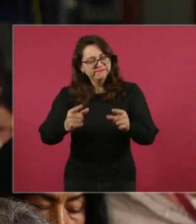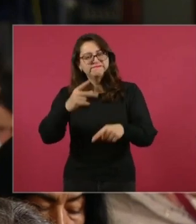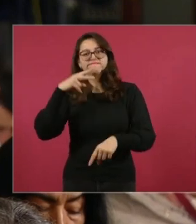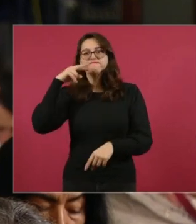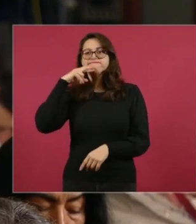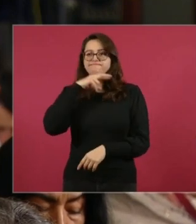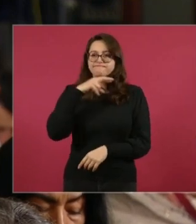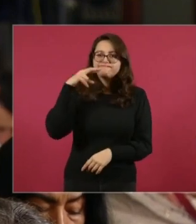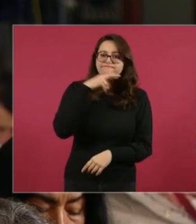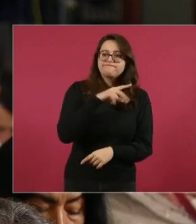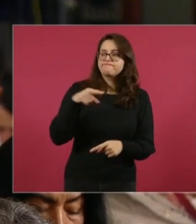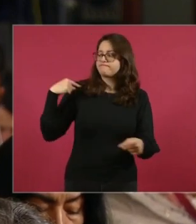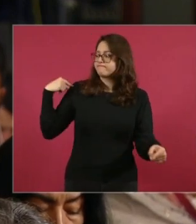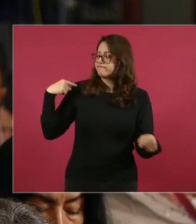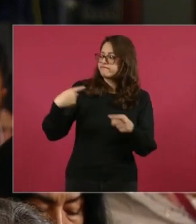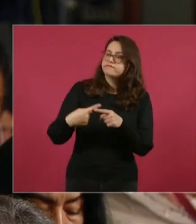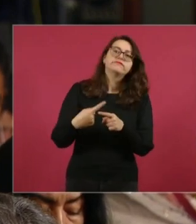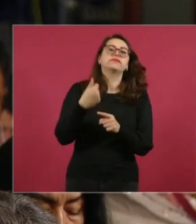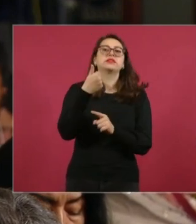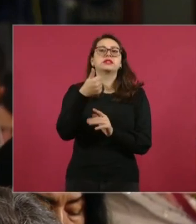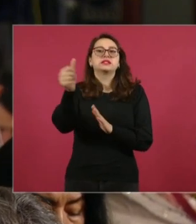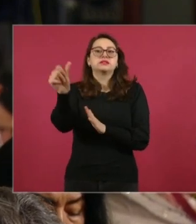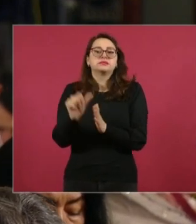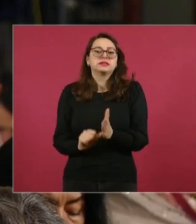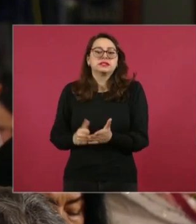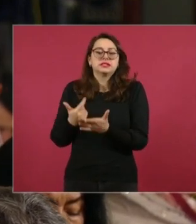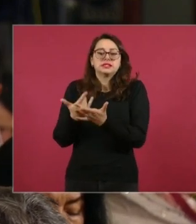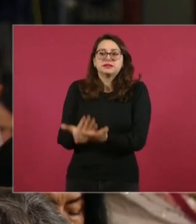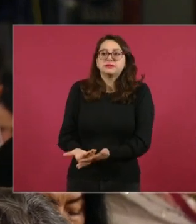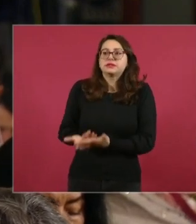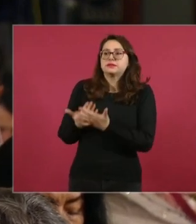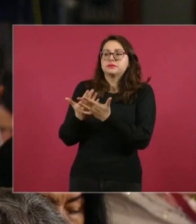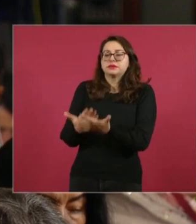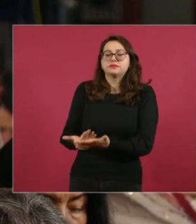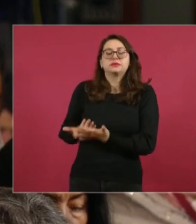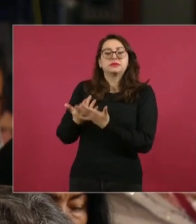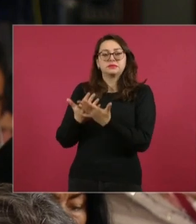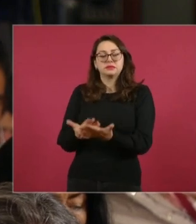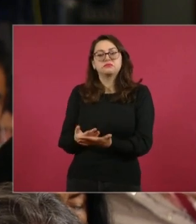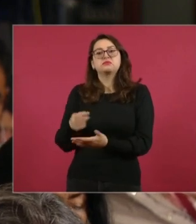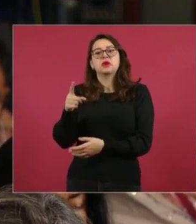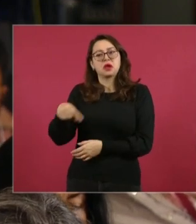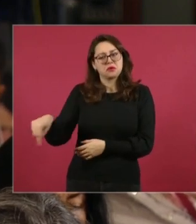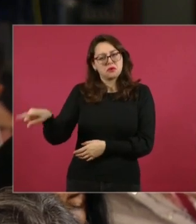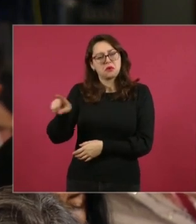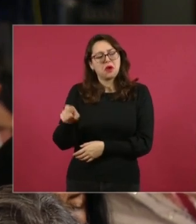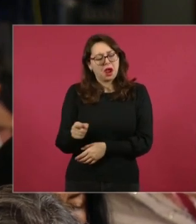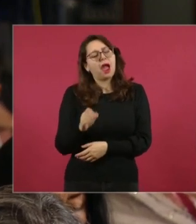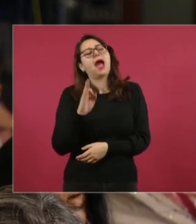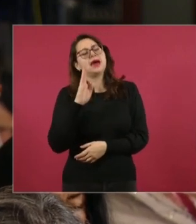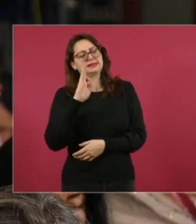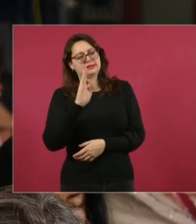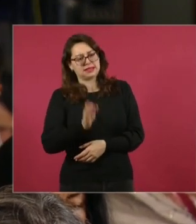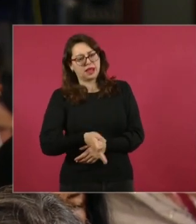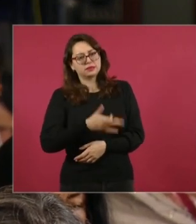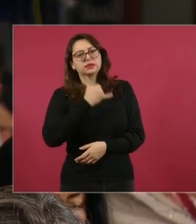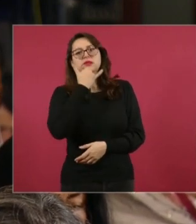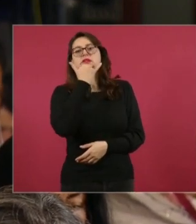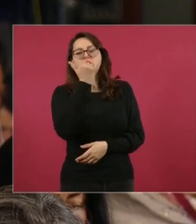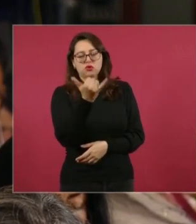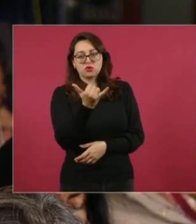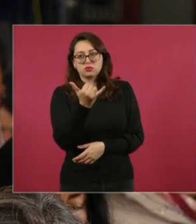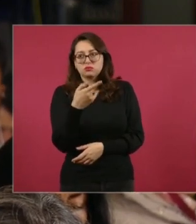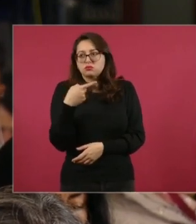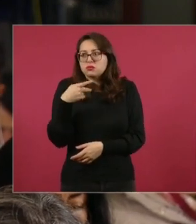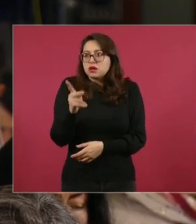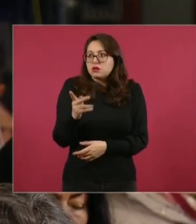atención, ya que han pasado seis meses y sólo han reconocido la responsabilidad en la que ocurrió la autoridad, pero no tenemos ninguna